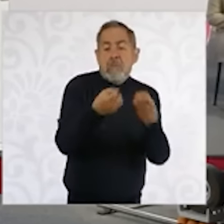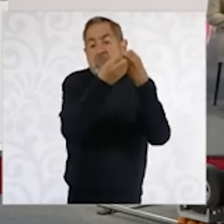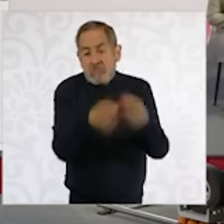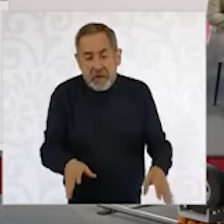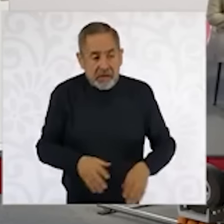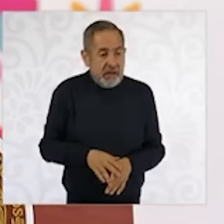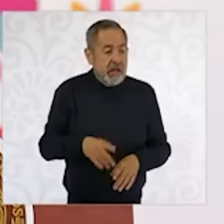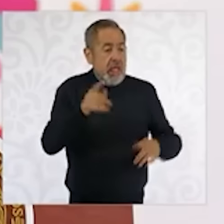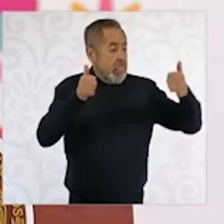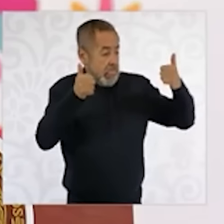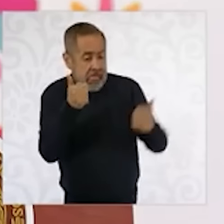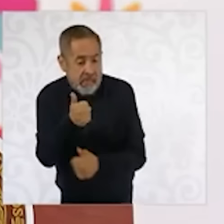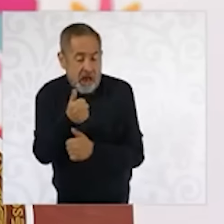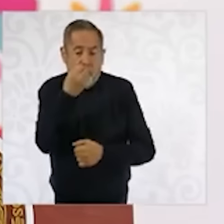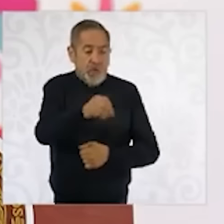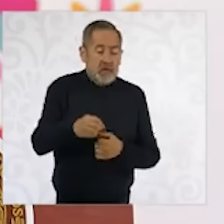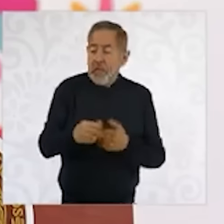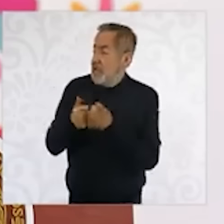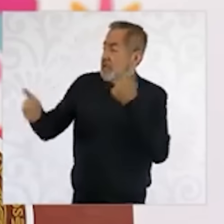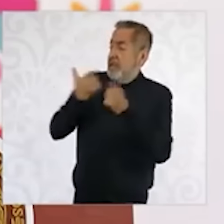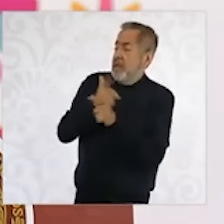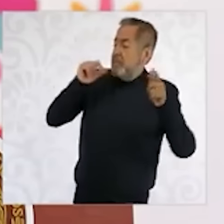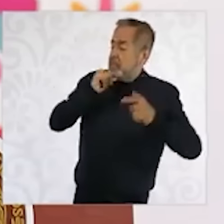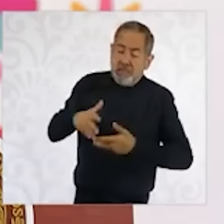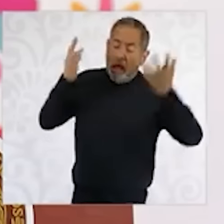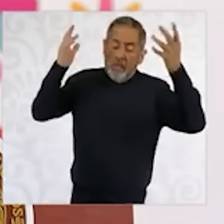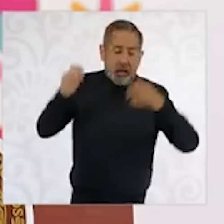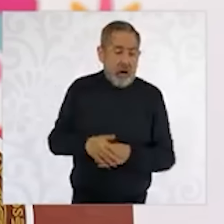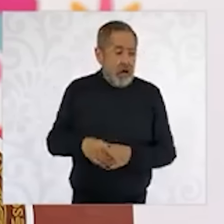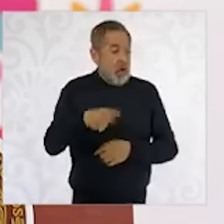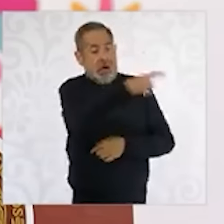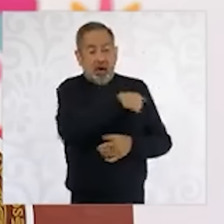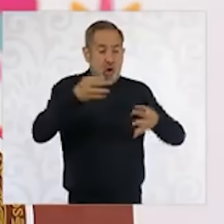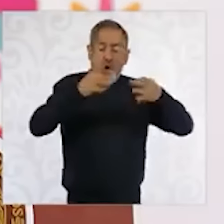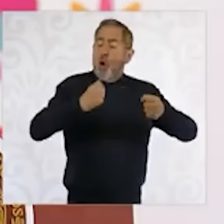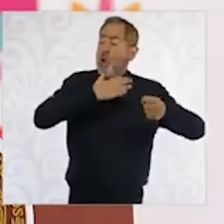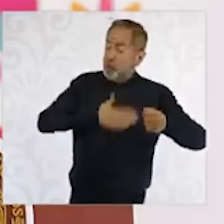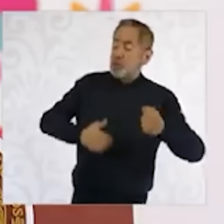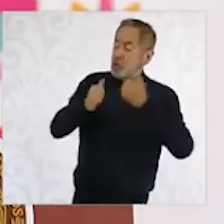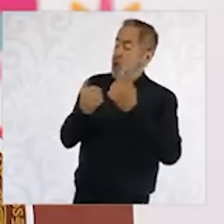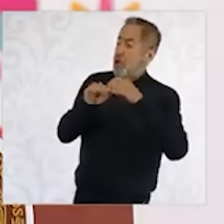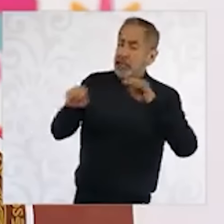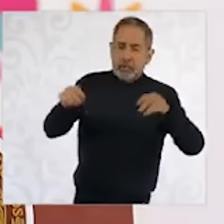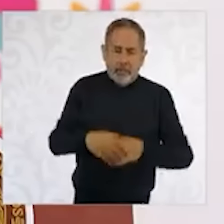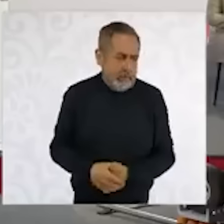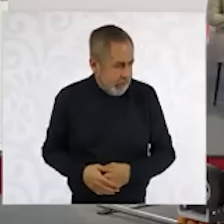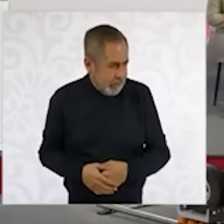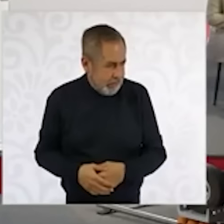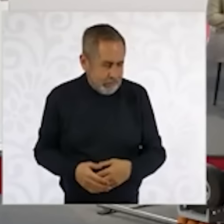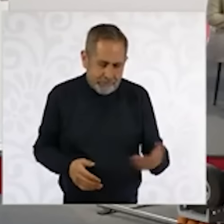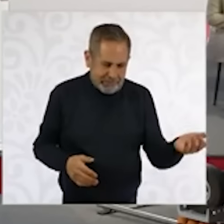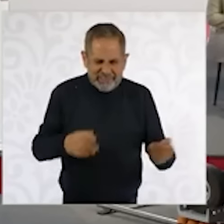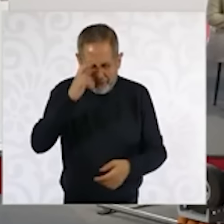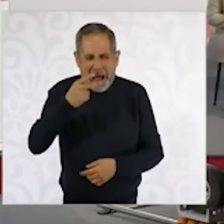independencia e integridad judiciales, pilares de un sistema jurídico justo y equitativo. Estoy hablando como hablaban